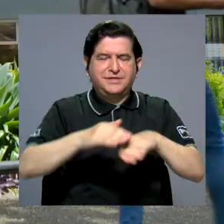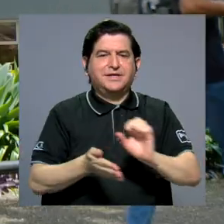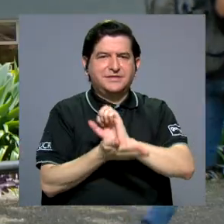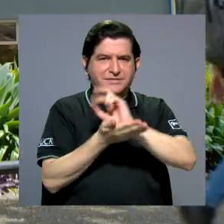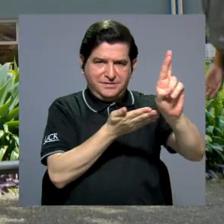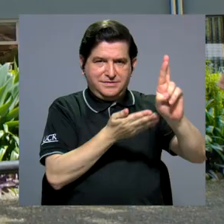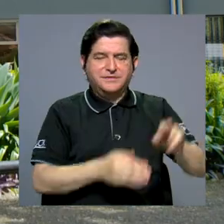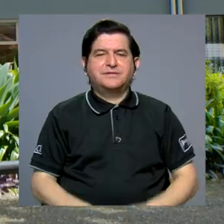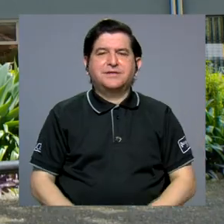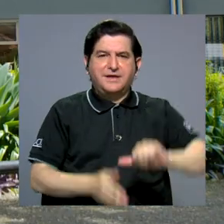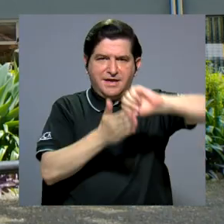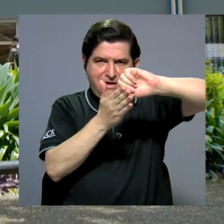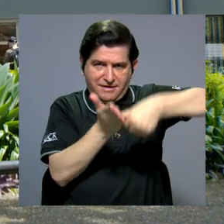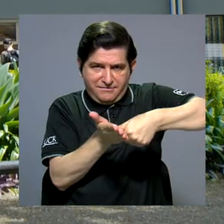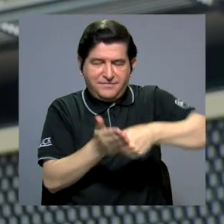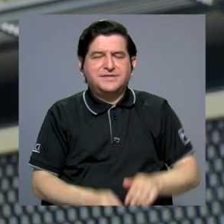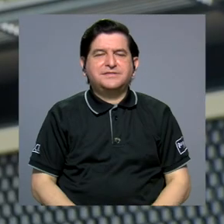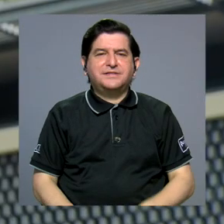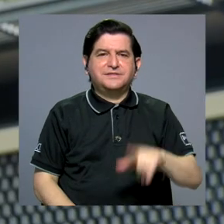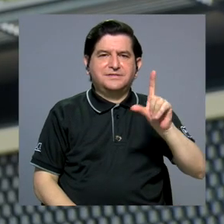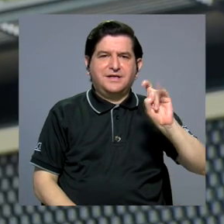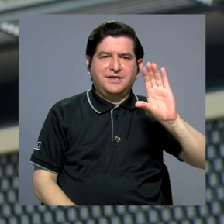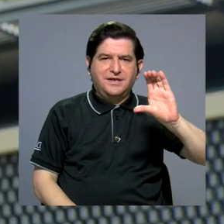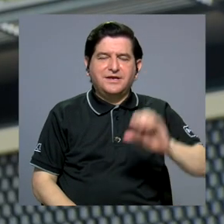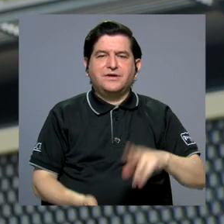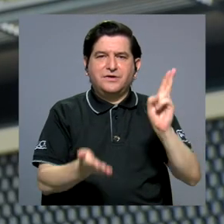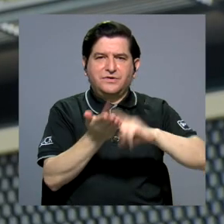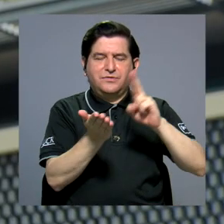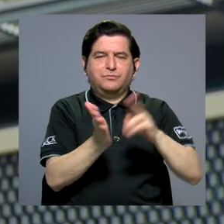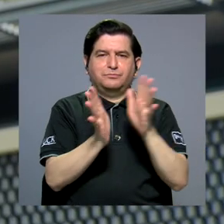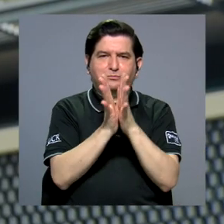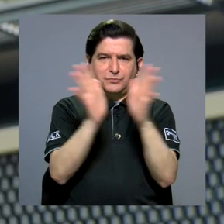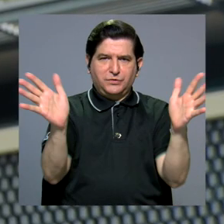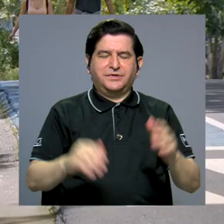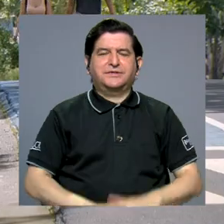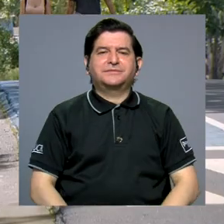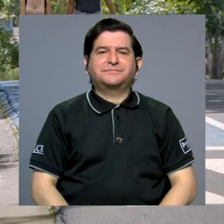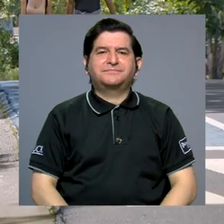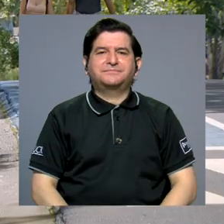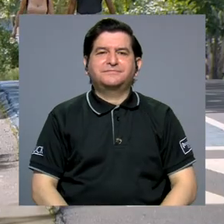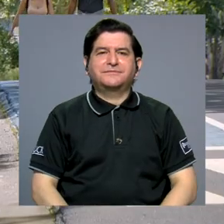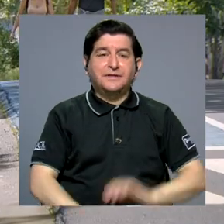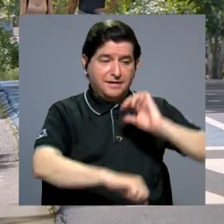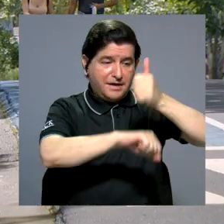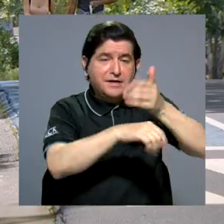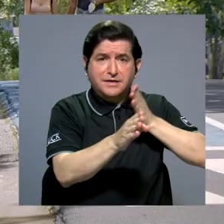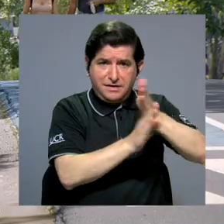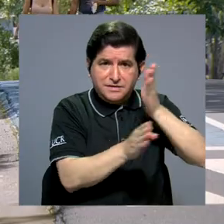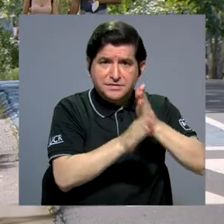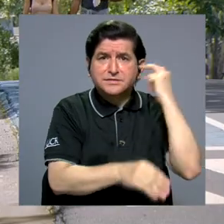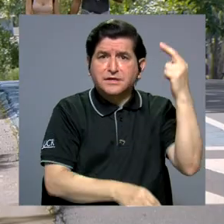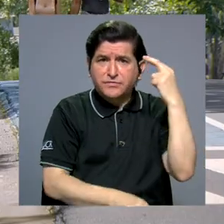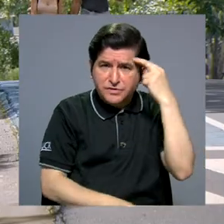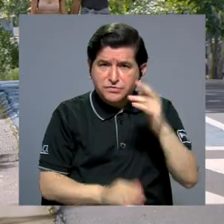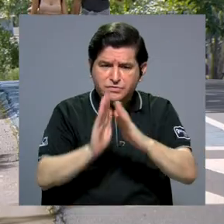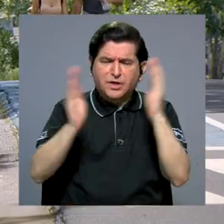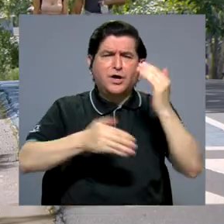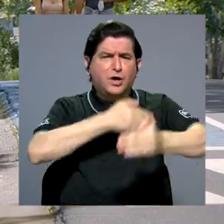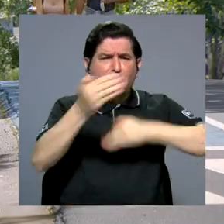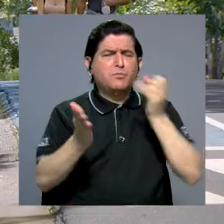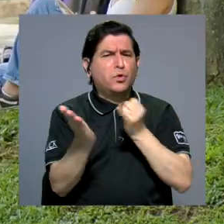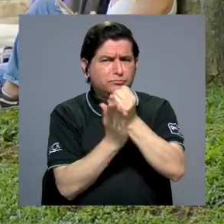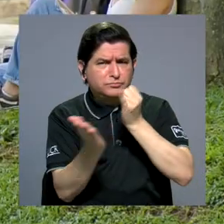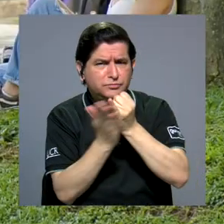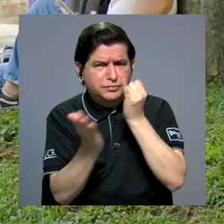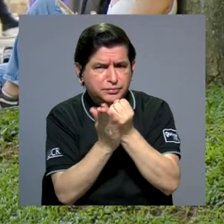y un énfasis más en la licenciatura en contratación pública. La creación de estas carreras se debe a un amplio proceso de